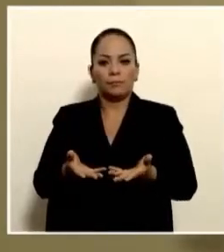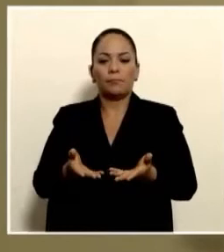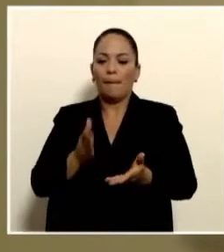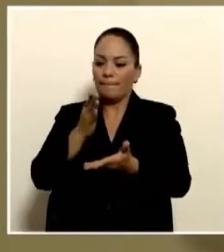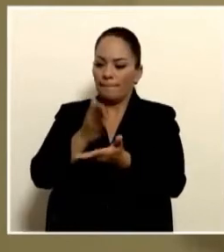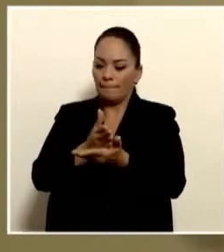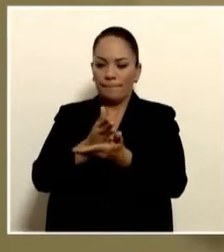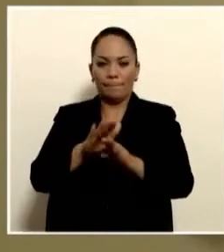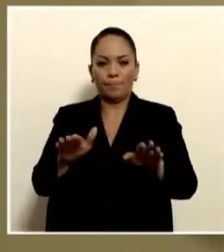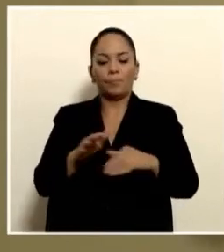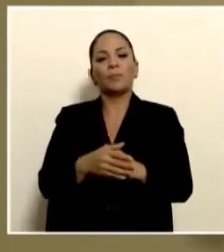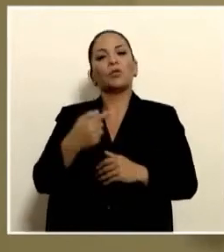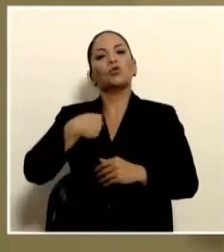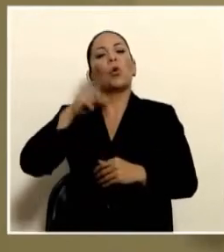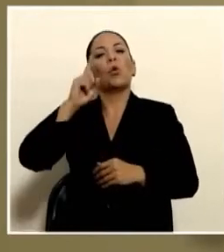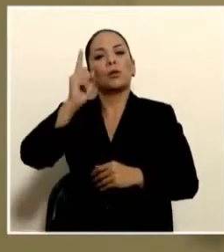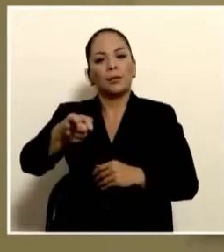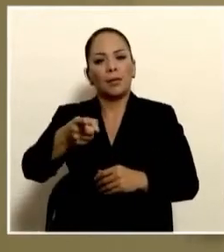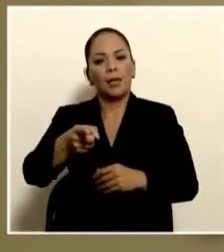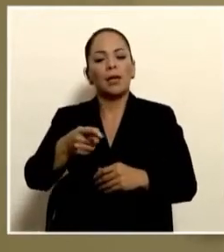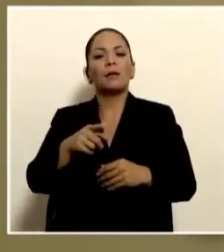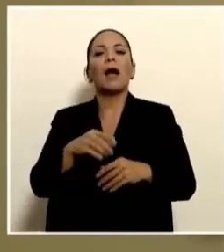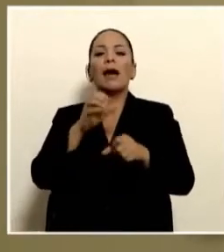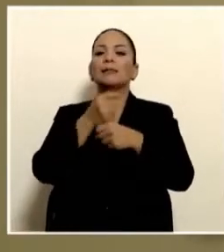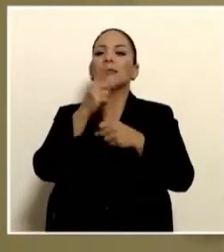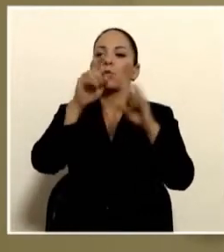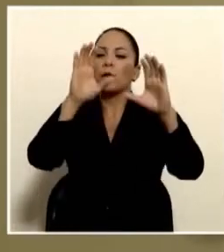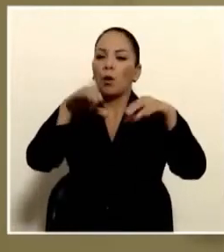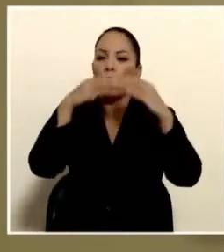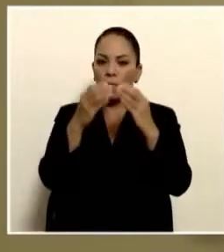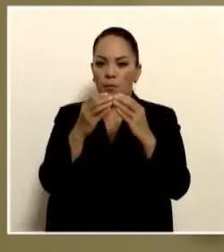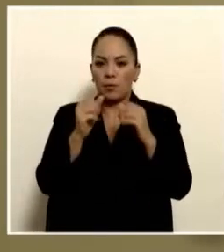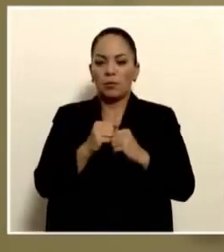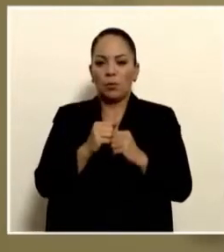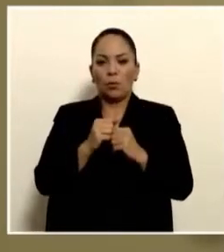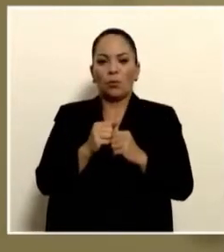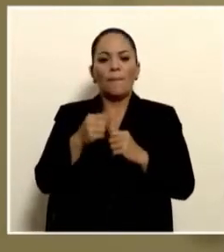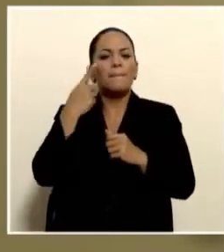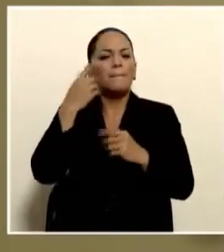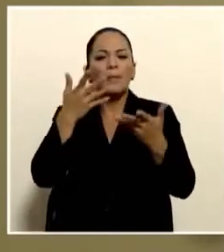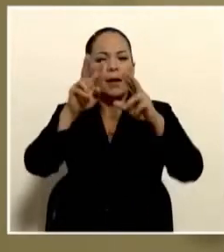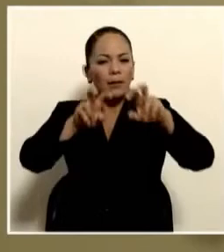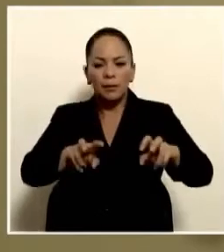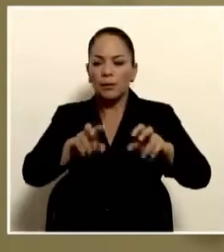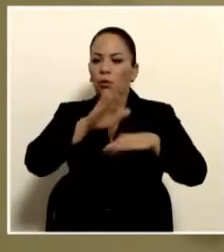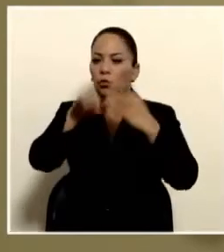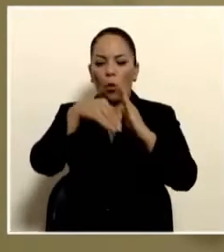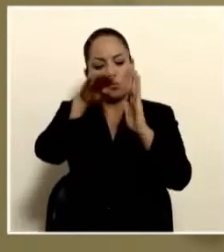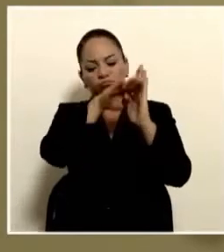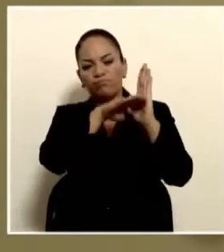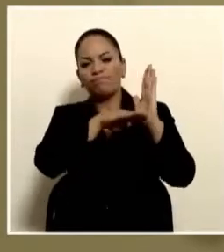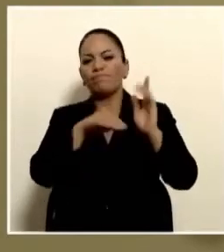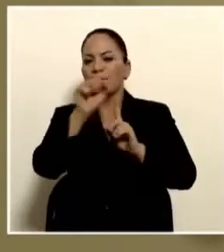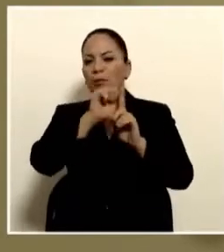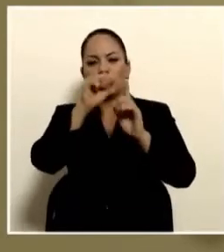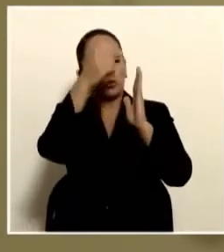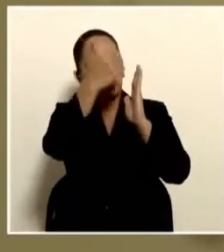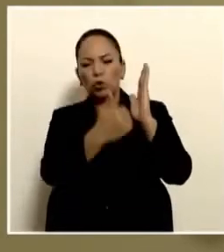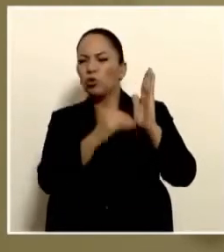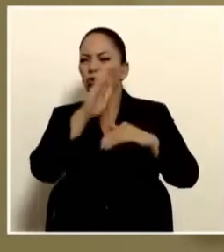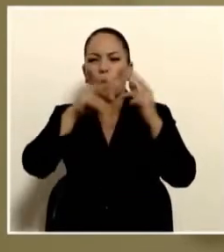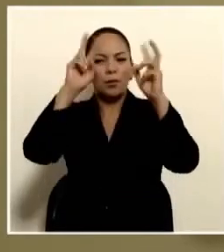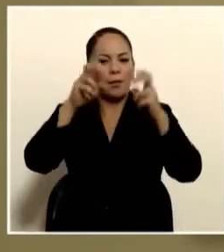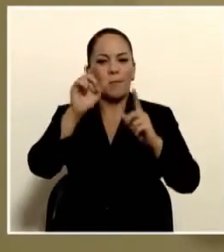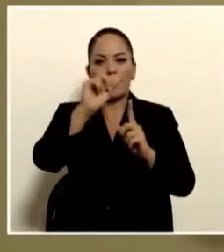Acordamos, ordené una comisión que va a analizar esto, todos los arrendamientos del